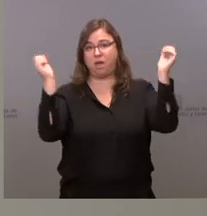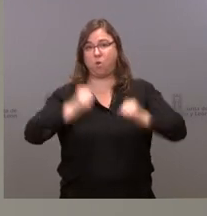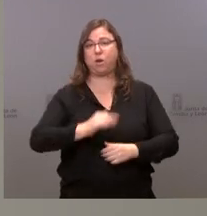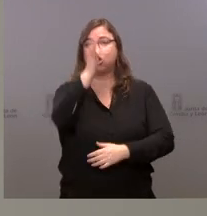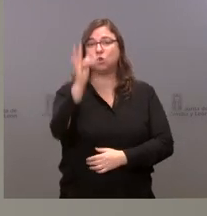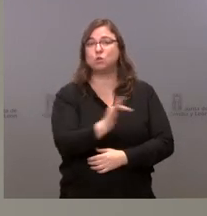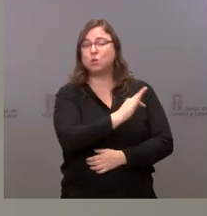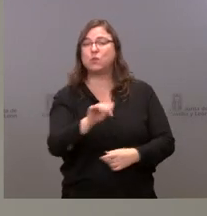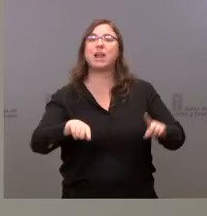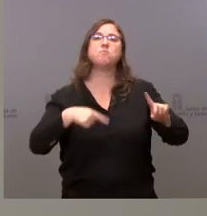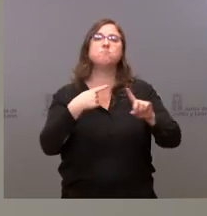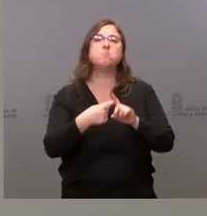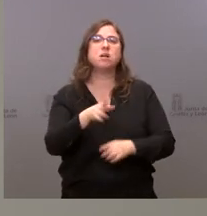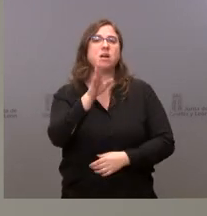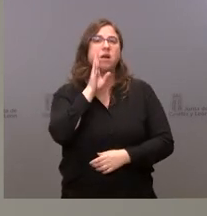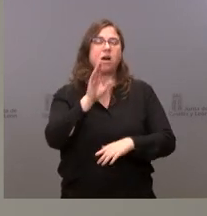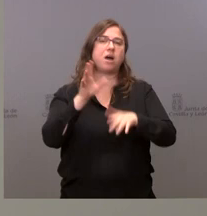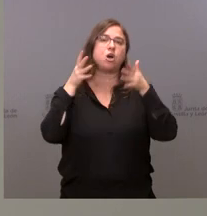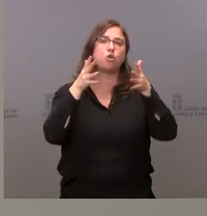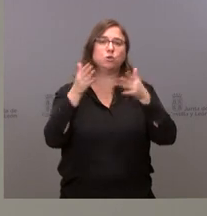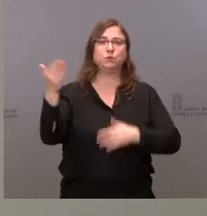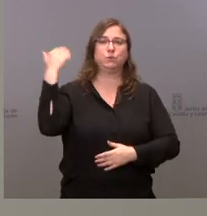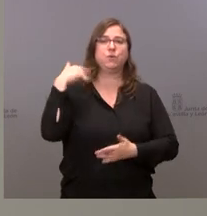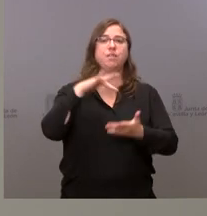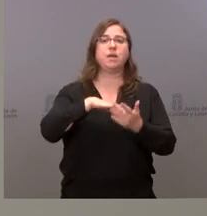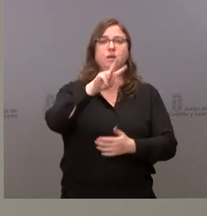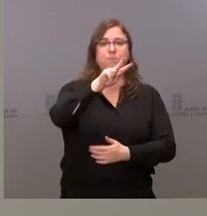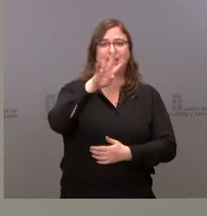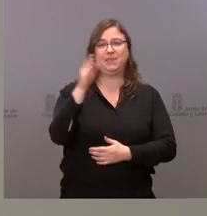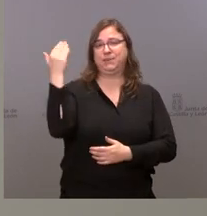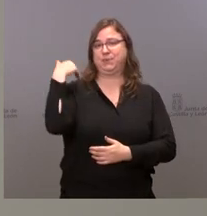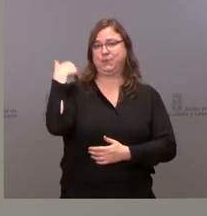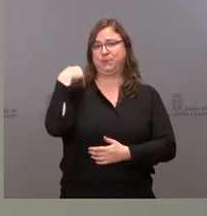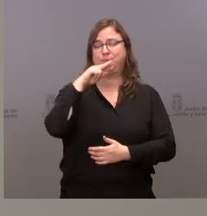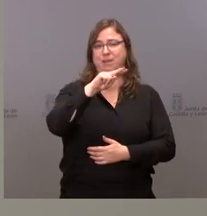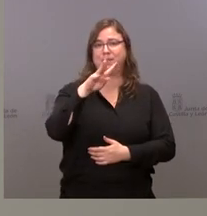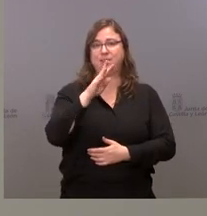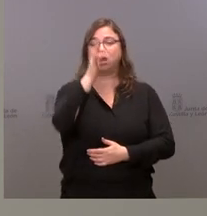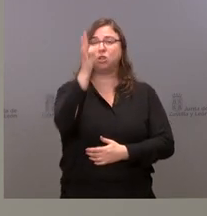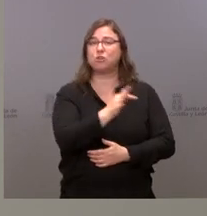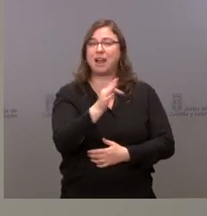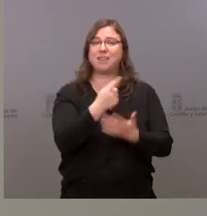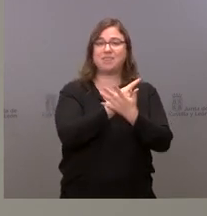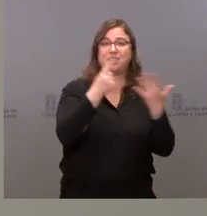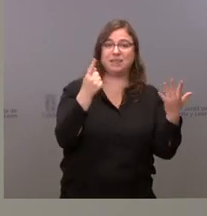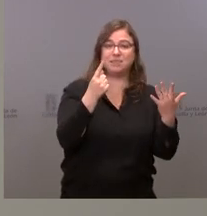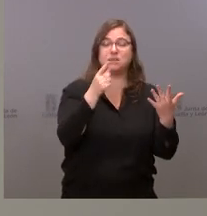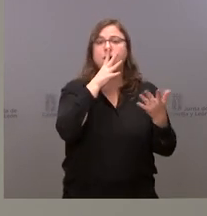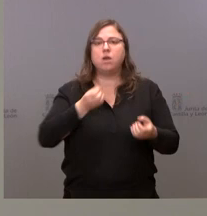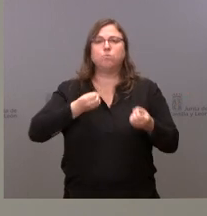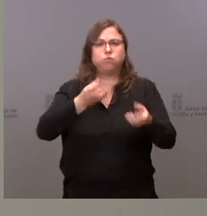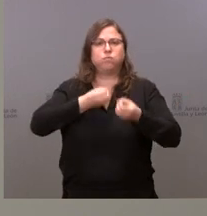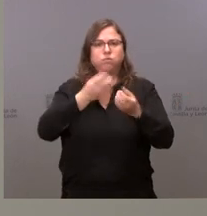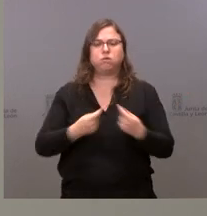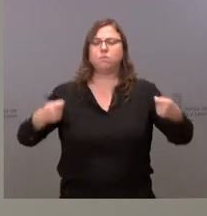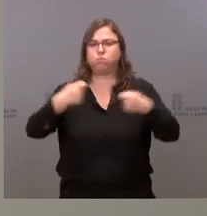une a los acuerdos adoptados en el Consejo del día 23, del pasado día 23, son otros 16, y he dado cuenta de las distintas